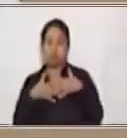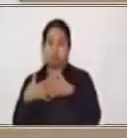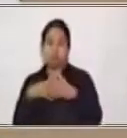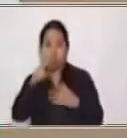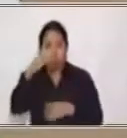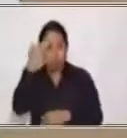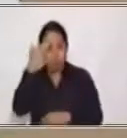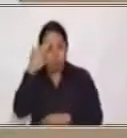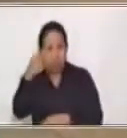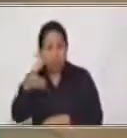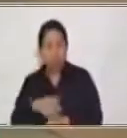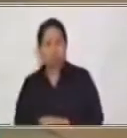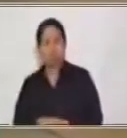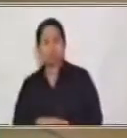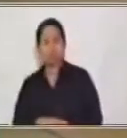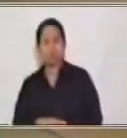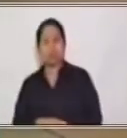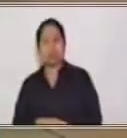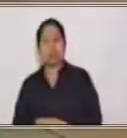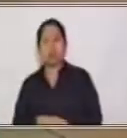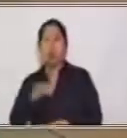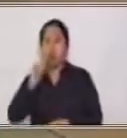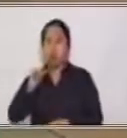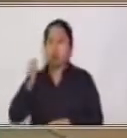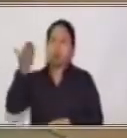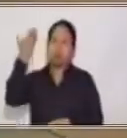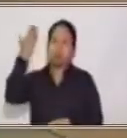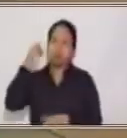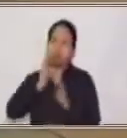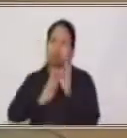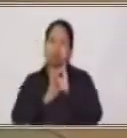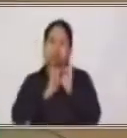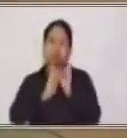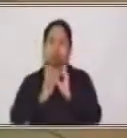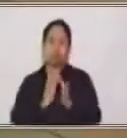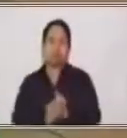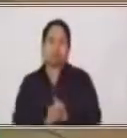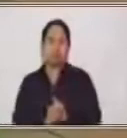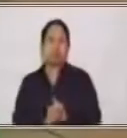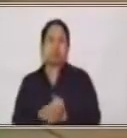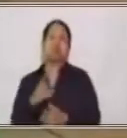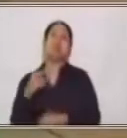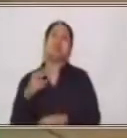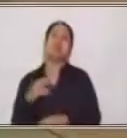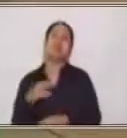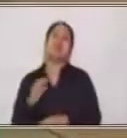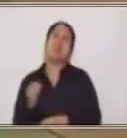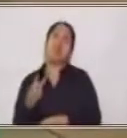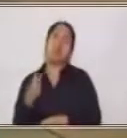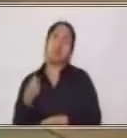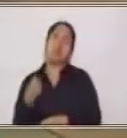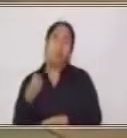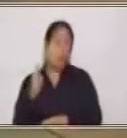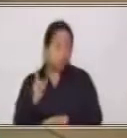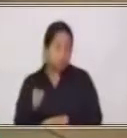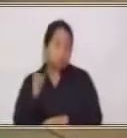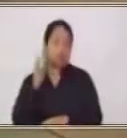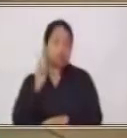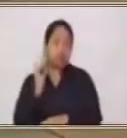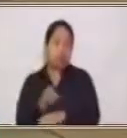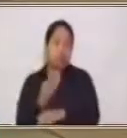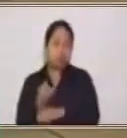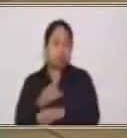hemos hablado de que regularmente se utiliza el dólar